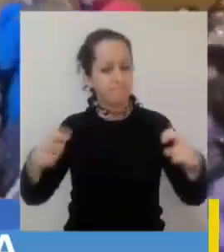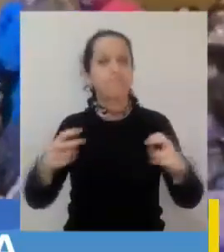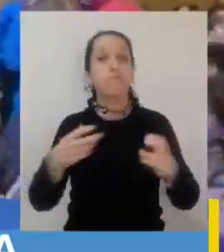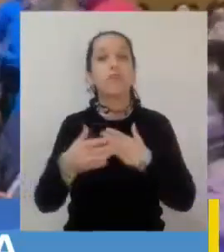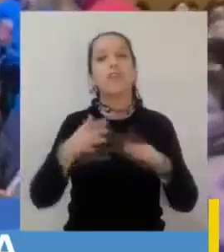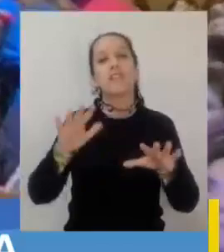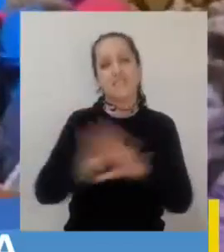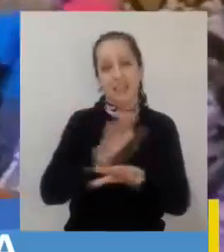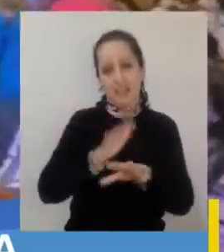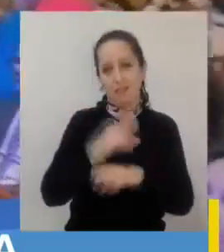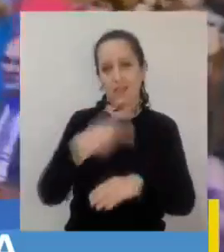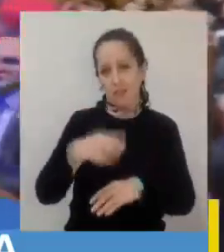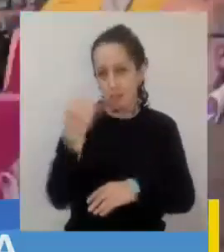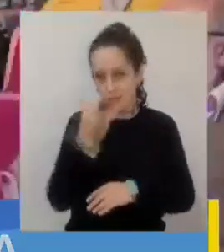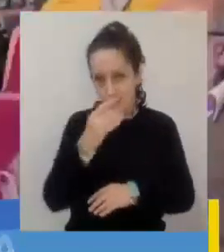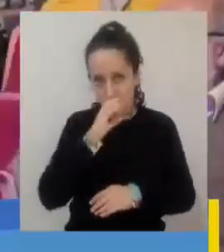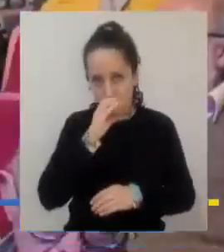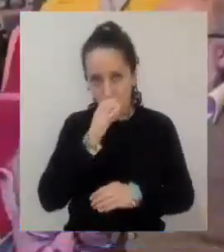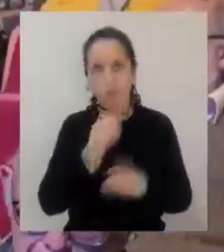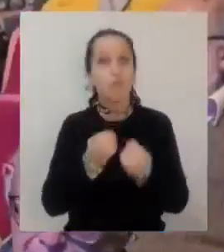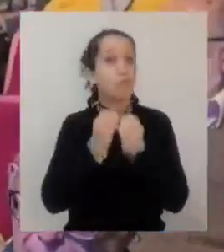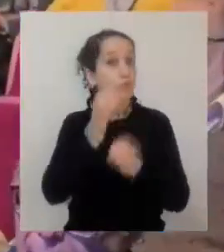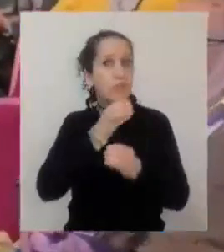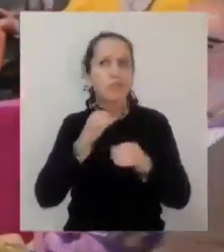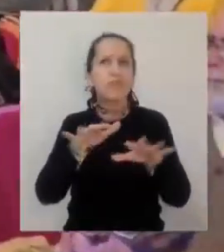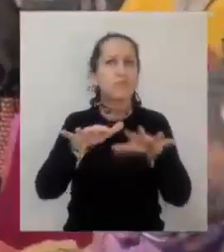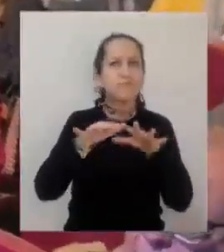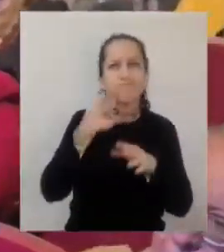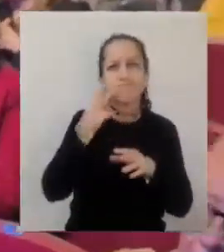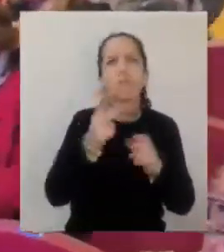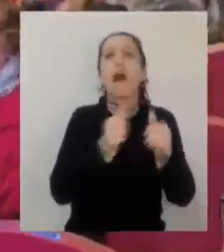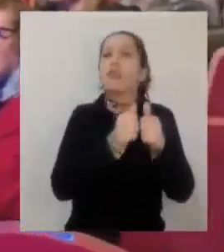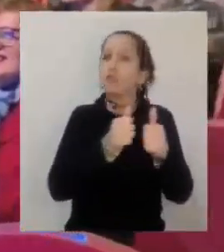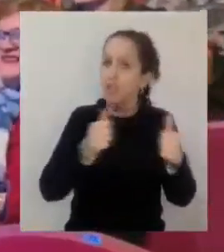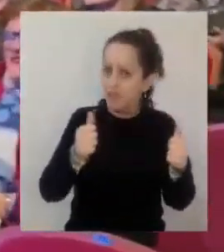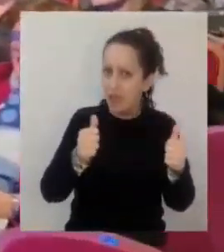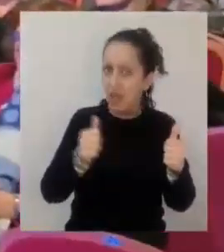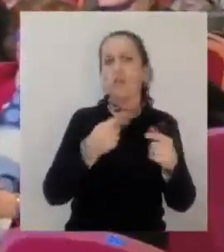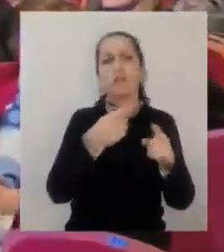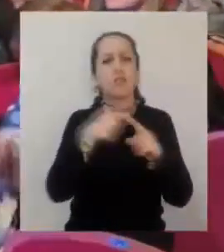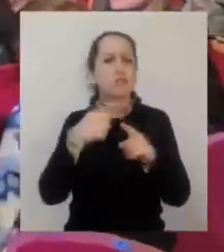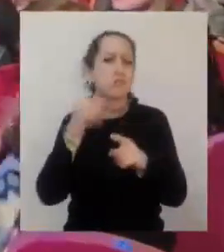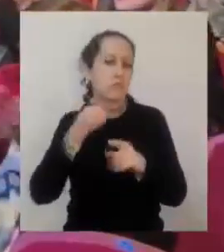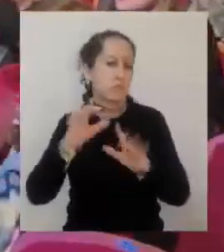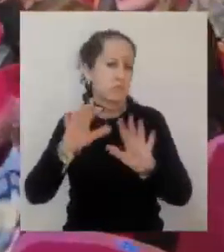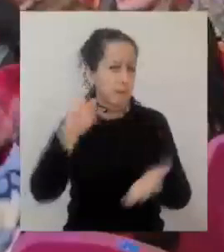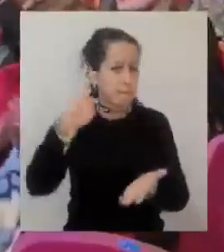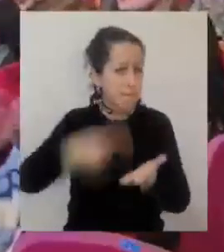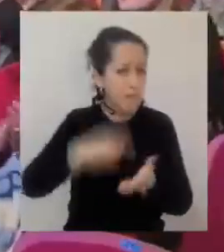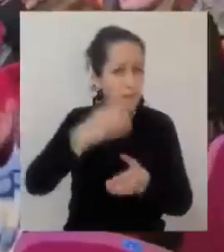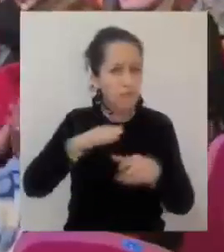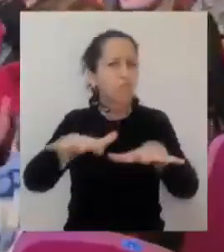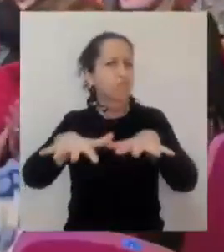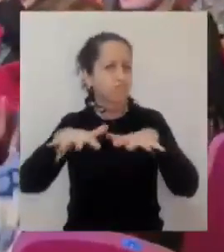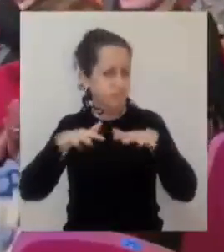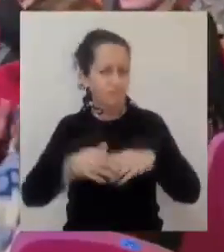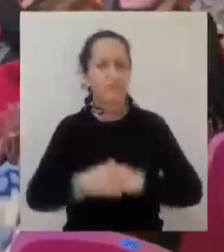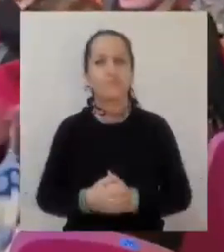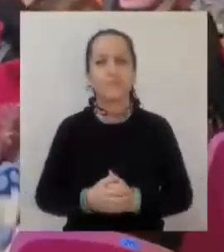Universidad de Concepción, bajo la atenta mirada de distintas autoridades locales y cerca de mil penquistas.